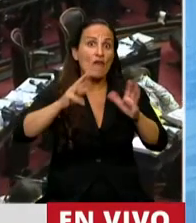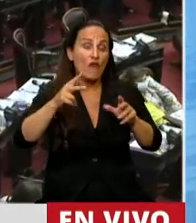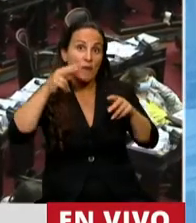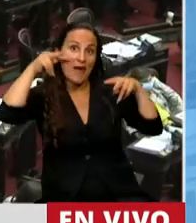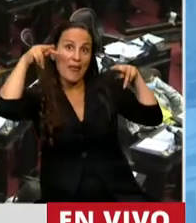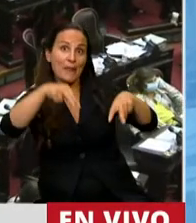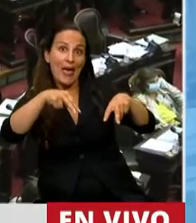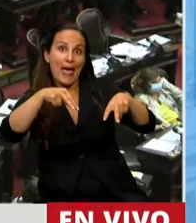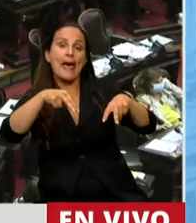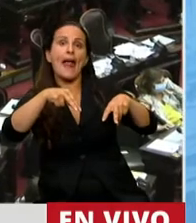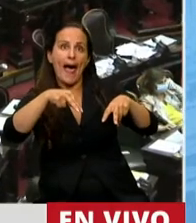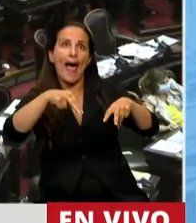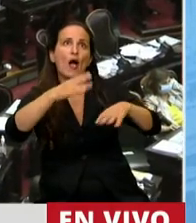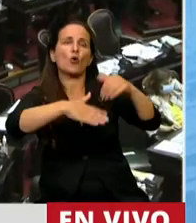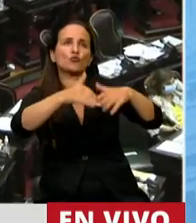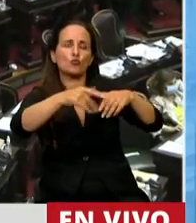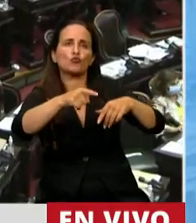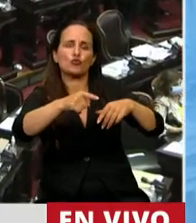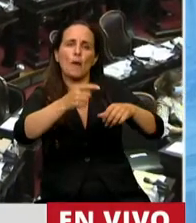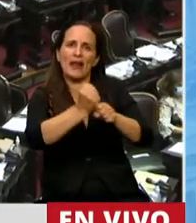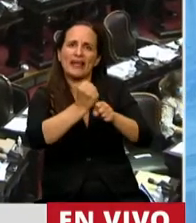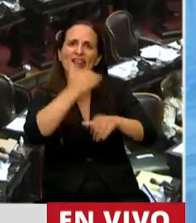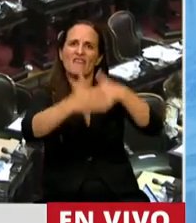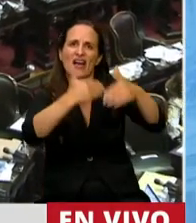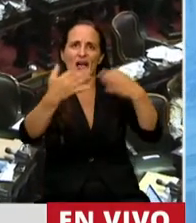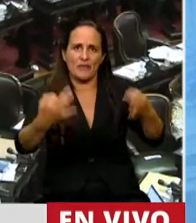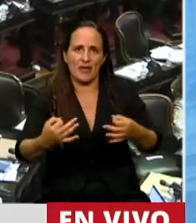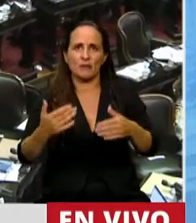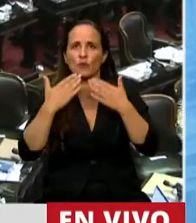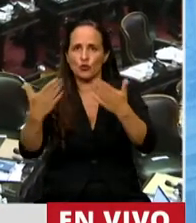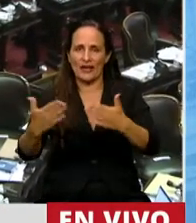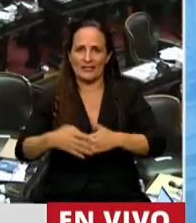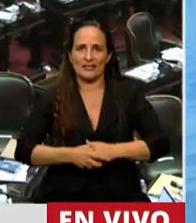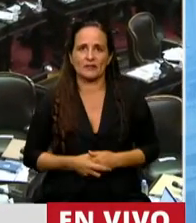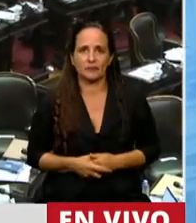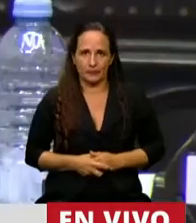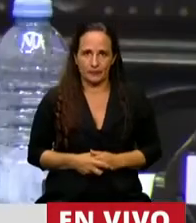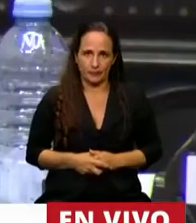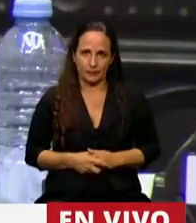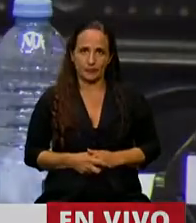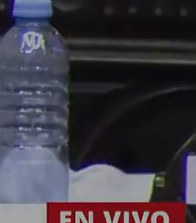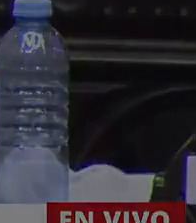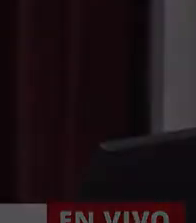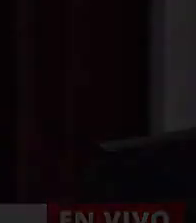que le permita a una actividad económica funcionar razonablemente. Muchas gracias. Muchas gracias, diputado Ketlas.